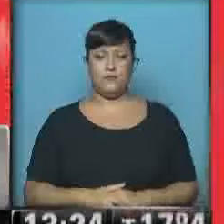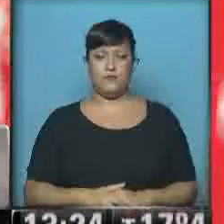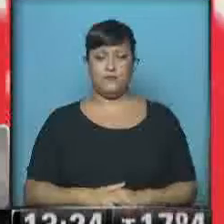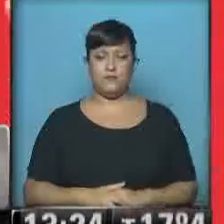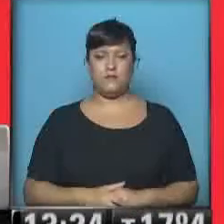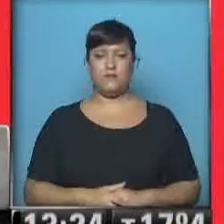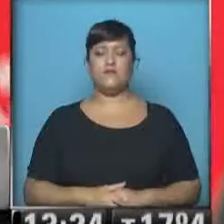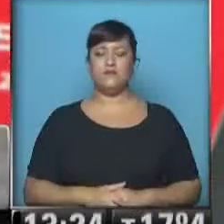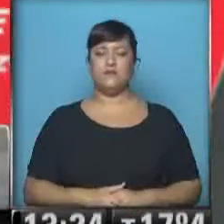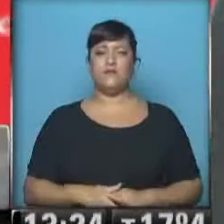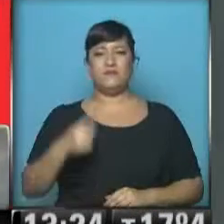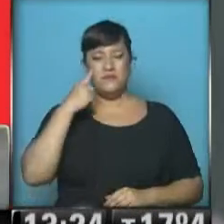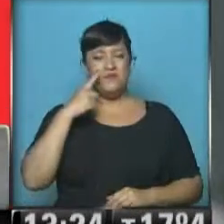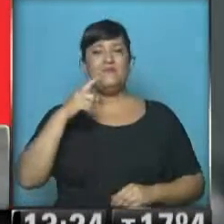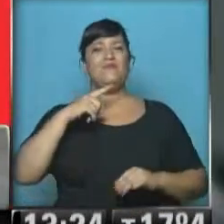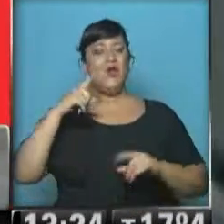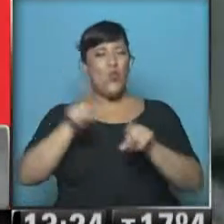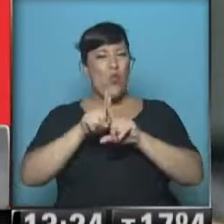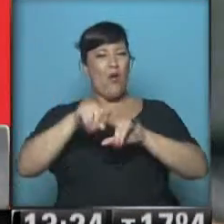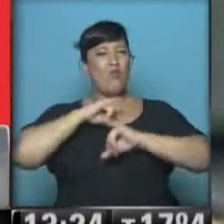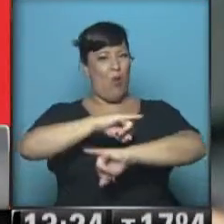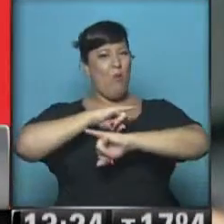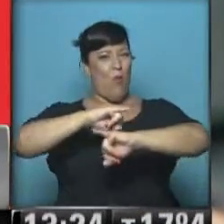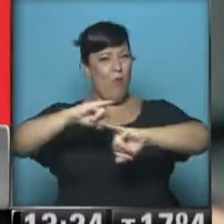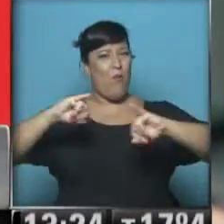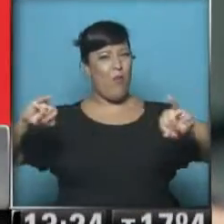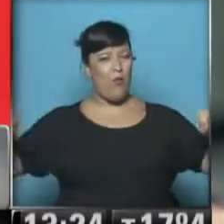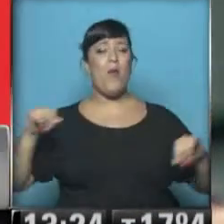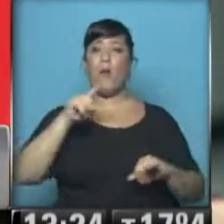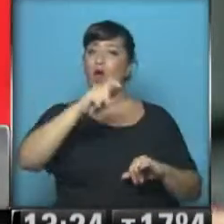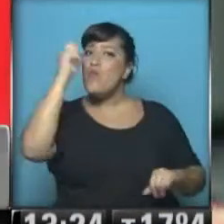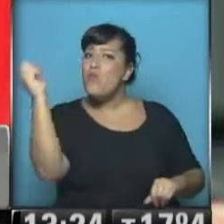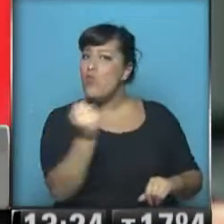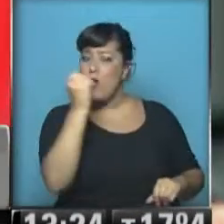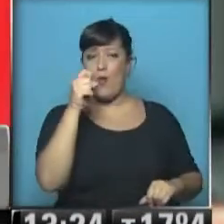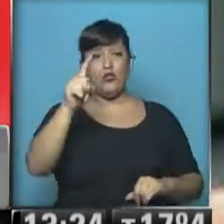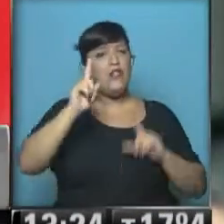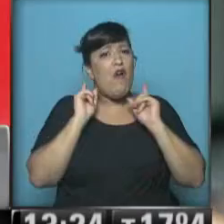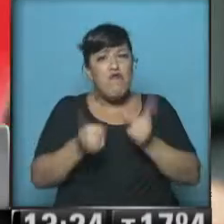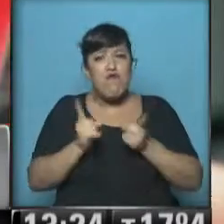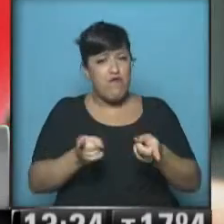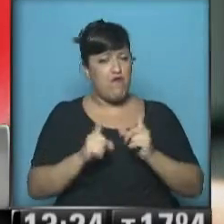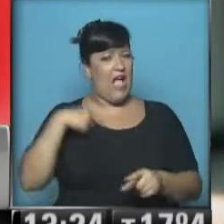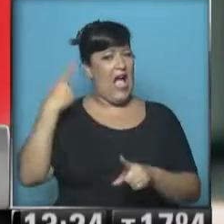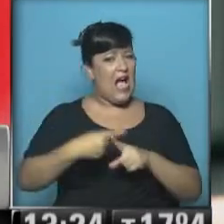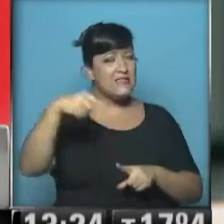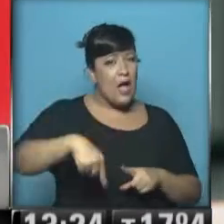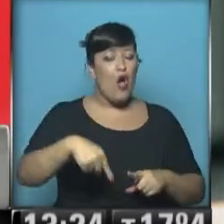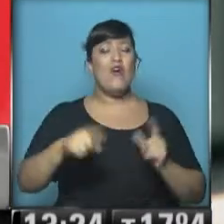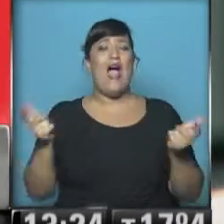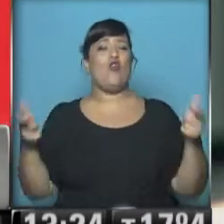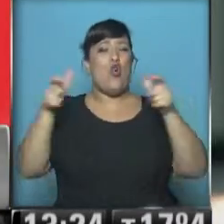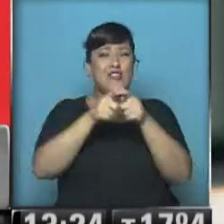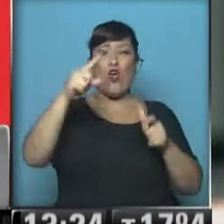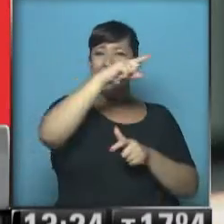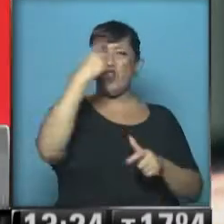Aquí tenemos una campaña, exactamente, fue una campaña muy importante que sigue vigente. El Consejo Nacional de las Mujeres